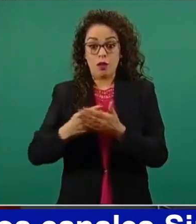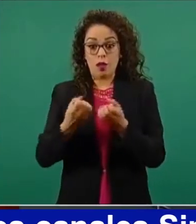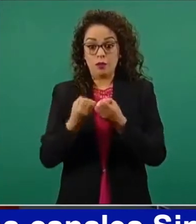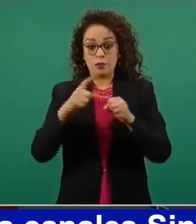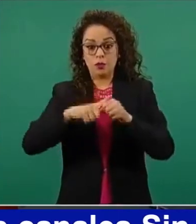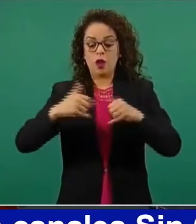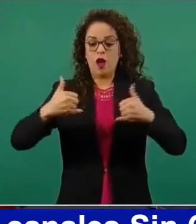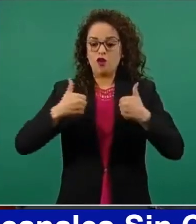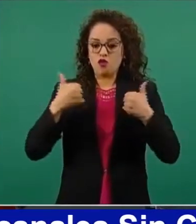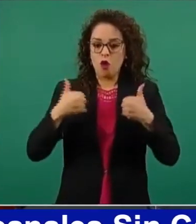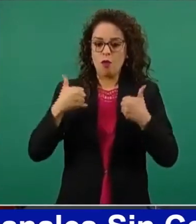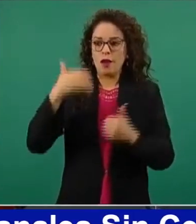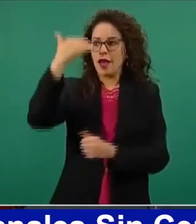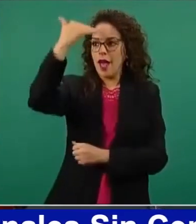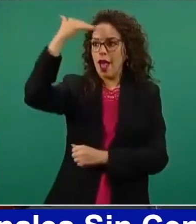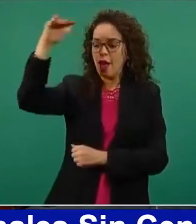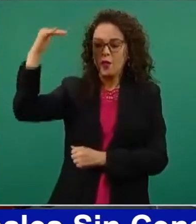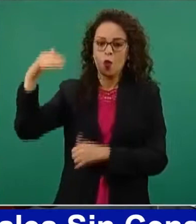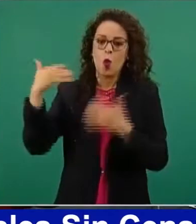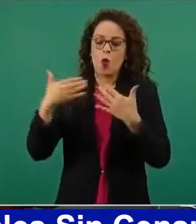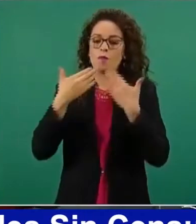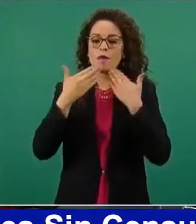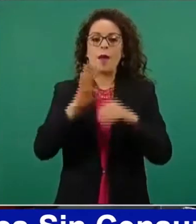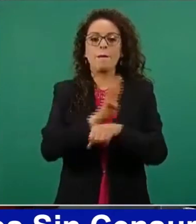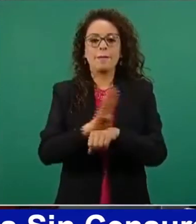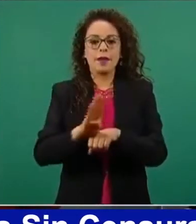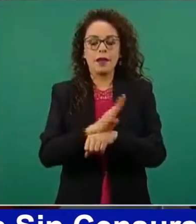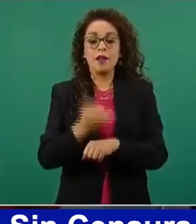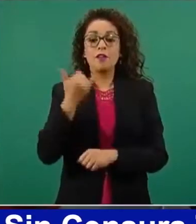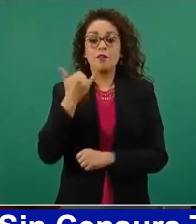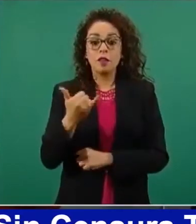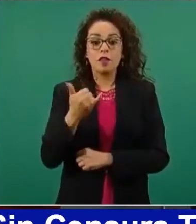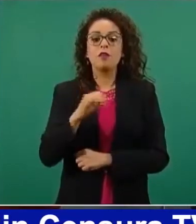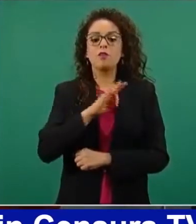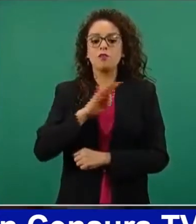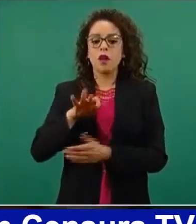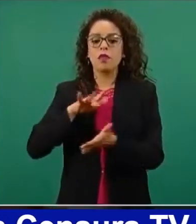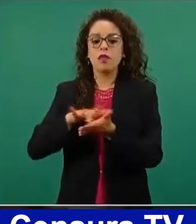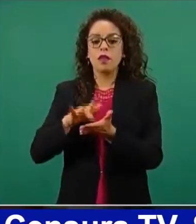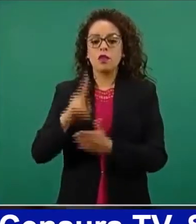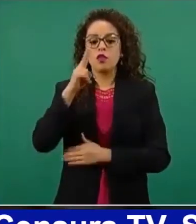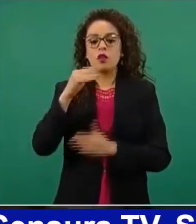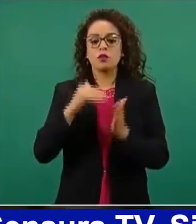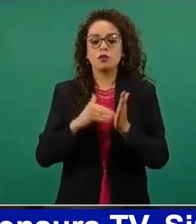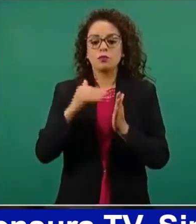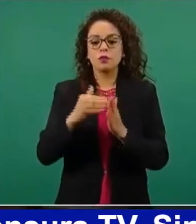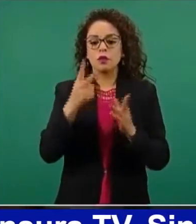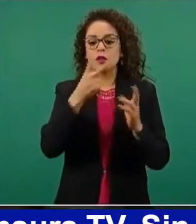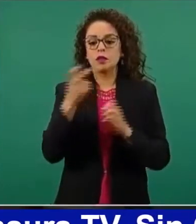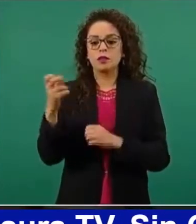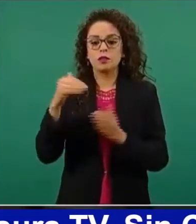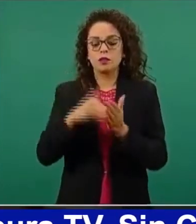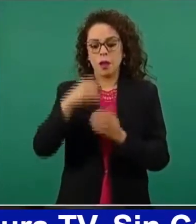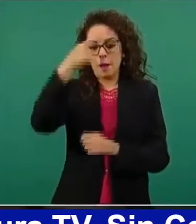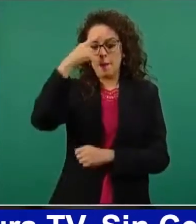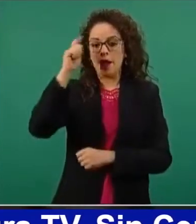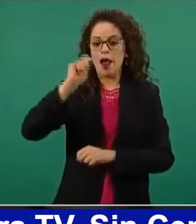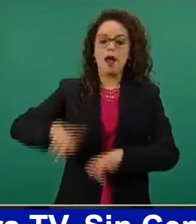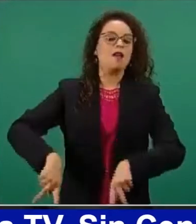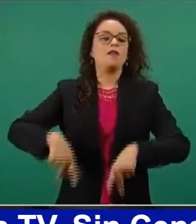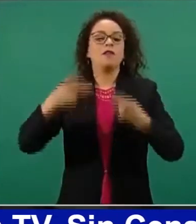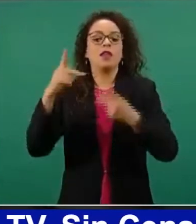jóvenes, de adultos, y donde tuvimos la oportunidad de apoyarlo con dos millones doscientos mil para la venta del avión presidencial.